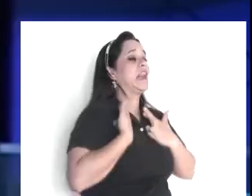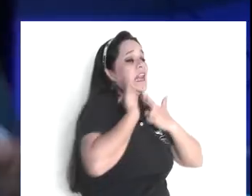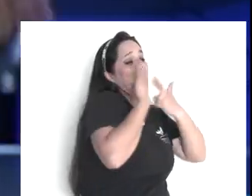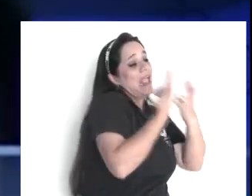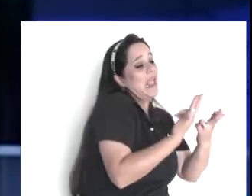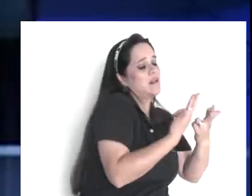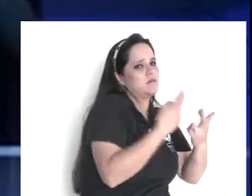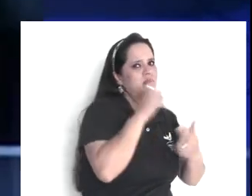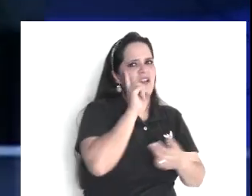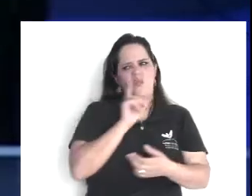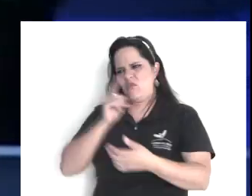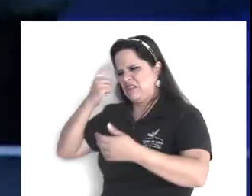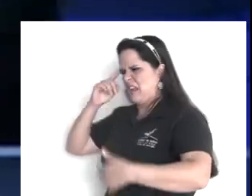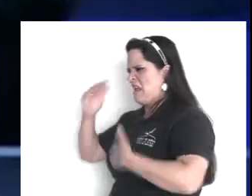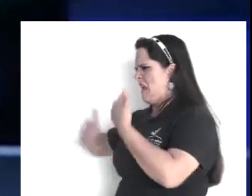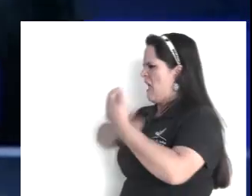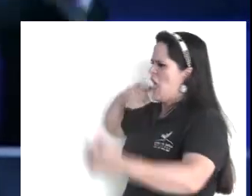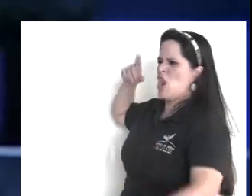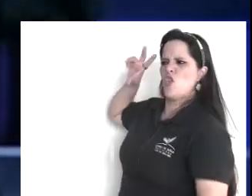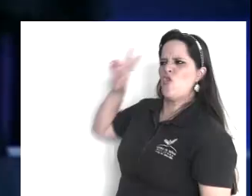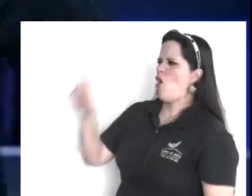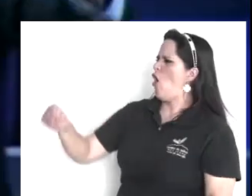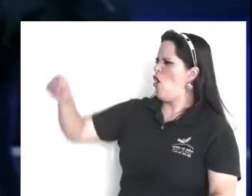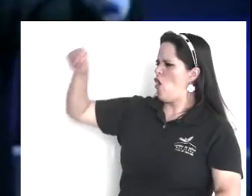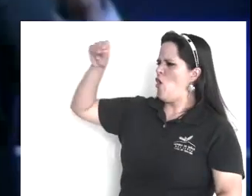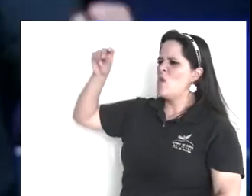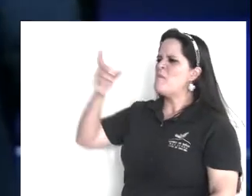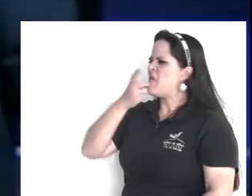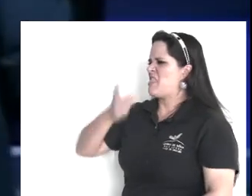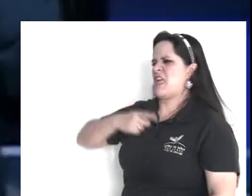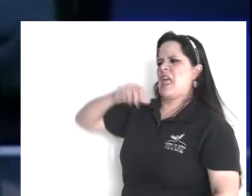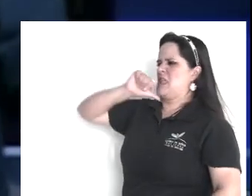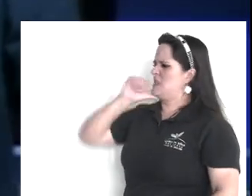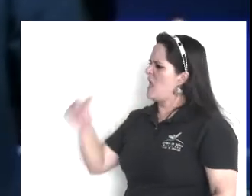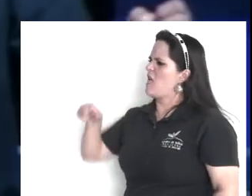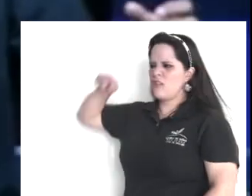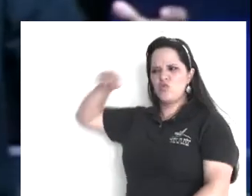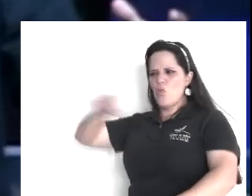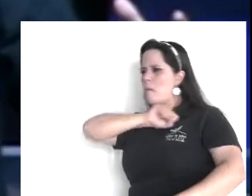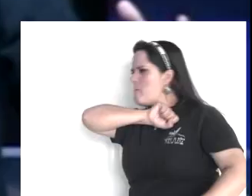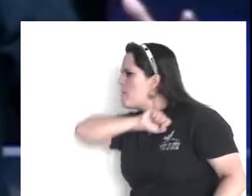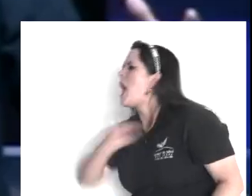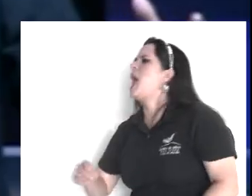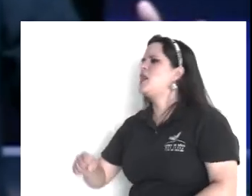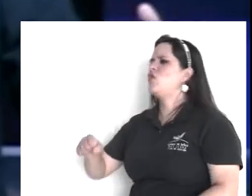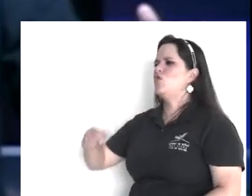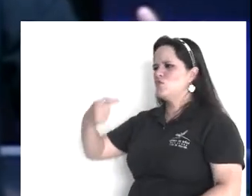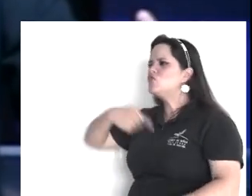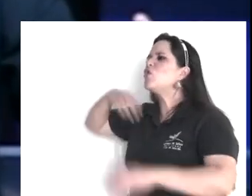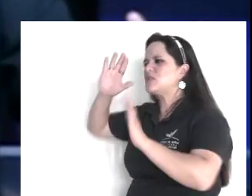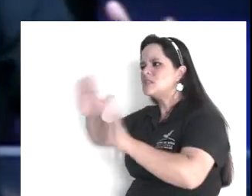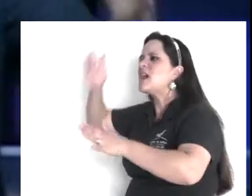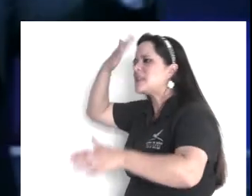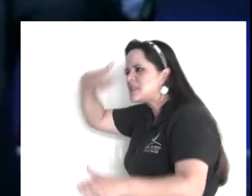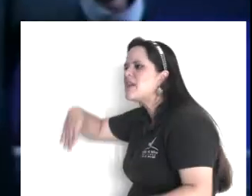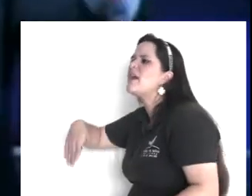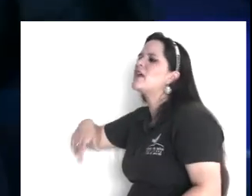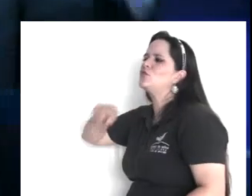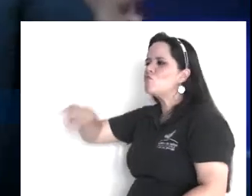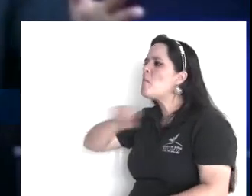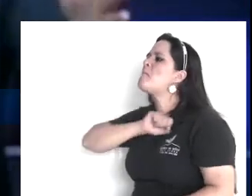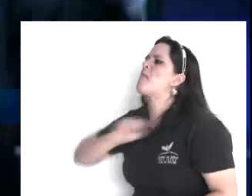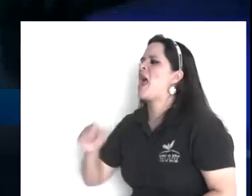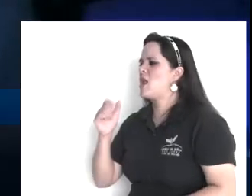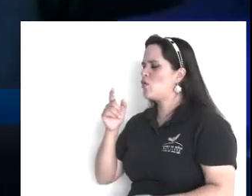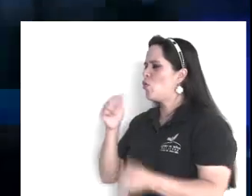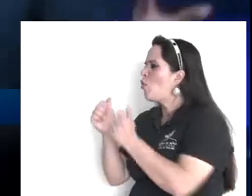largas de la casa, ya no, como me pudiste haber hecho, semejante cosa, y el otro tira el café así, ¿de qué estás hablando? no te hagas